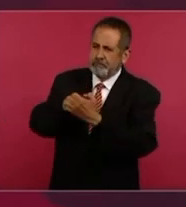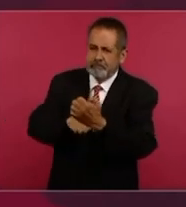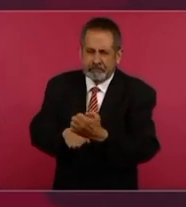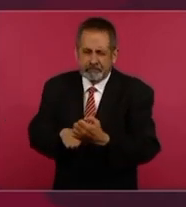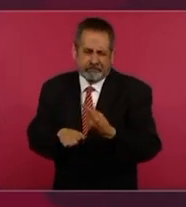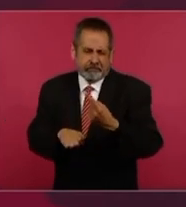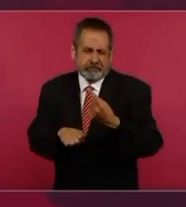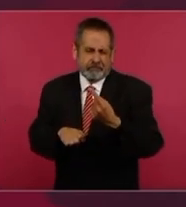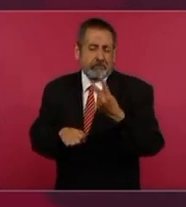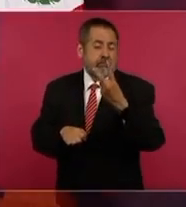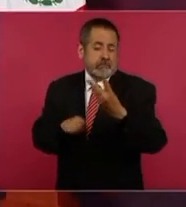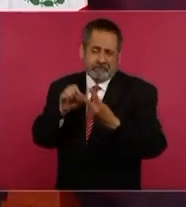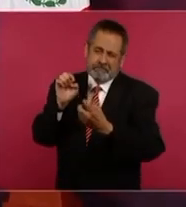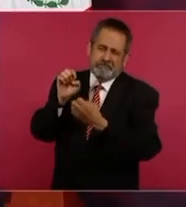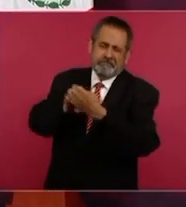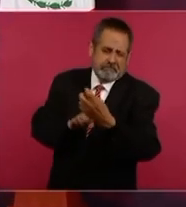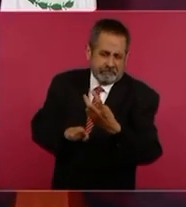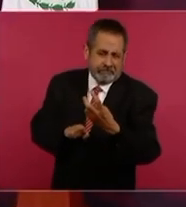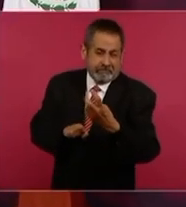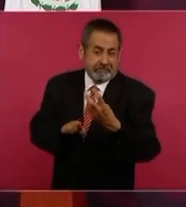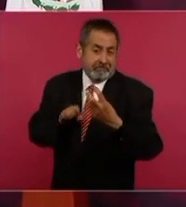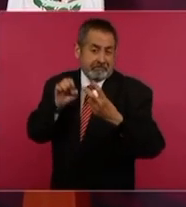no lo van a engañar toda la vida.